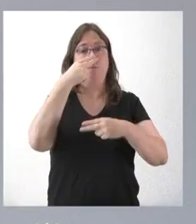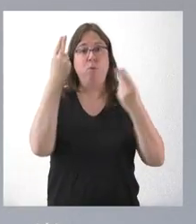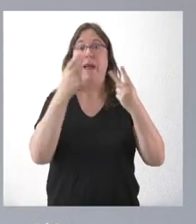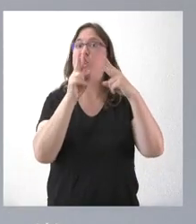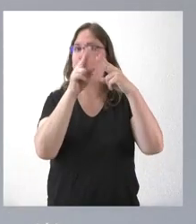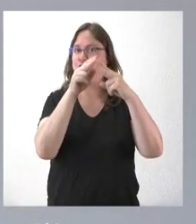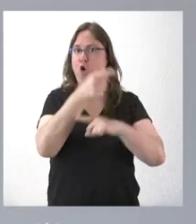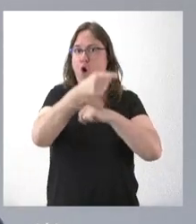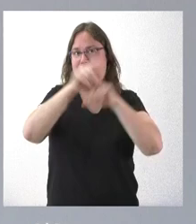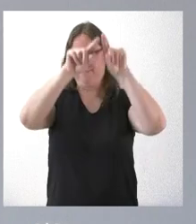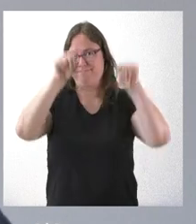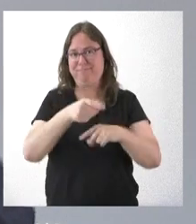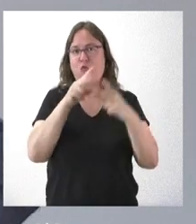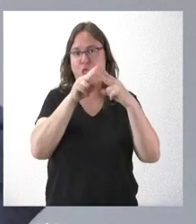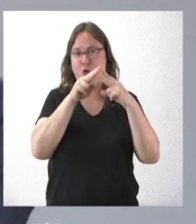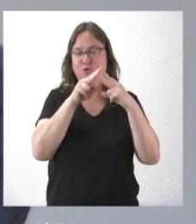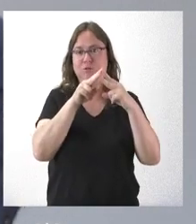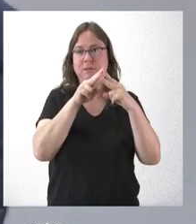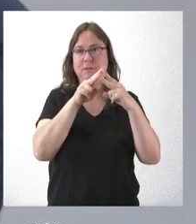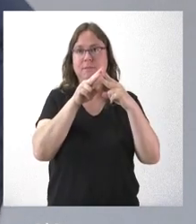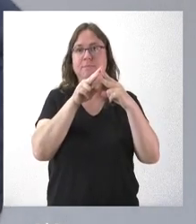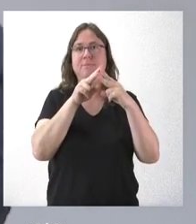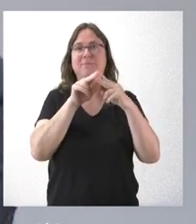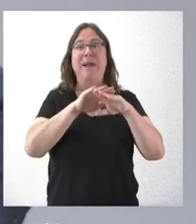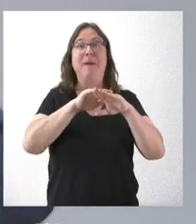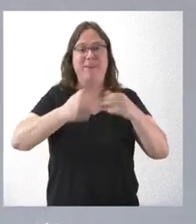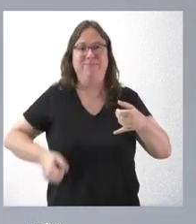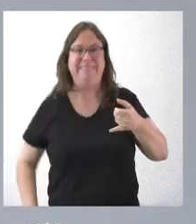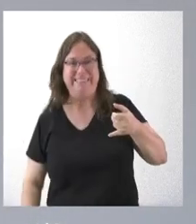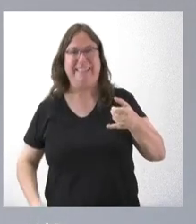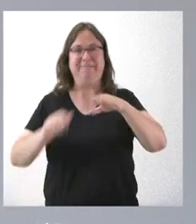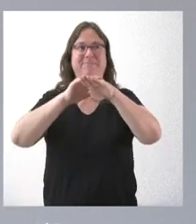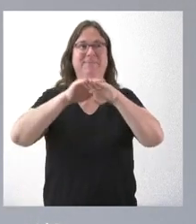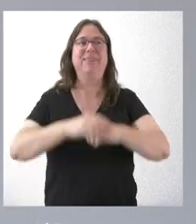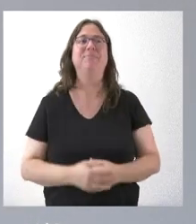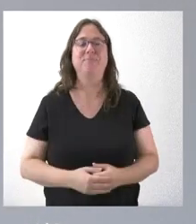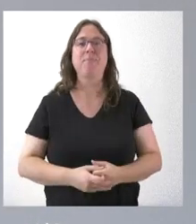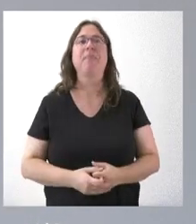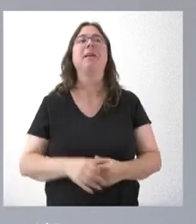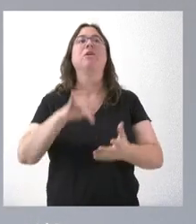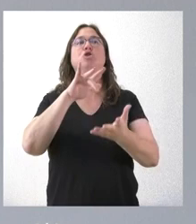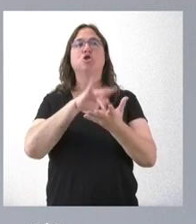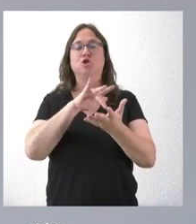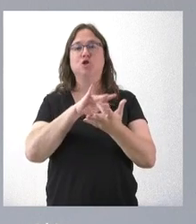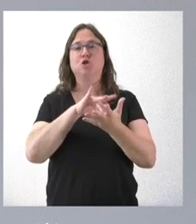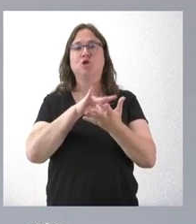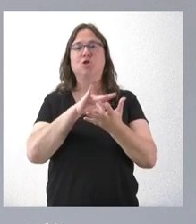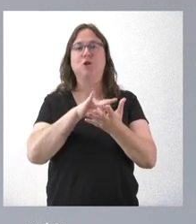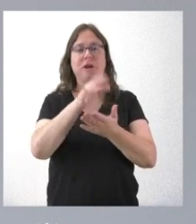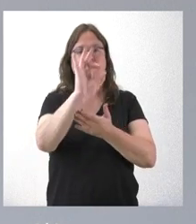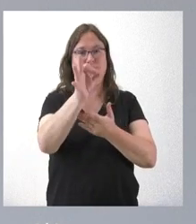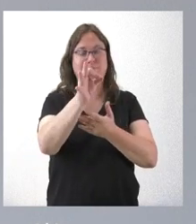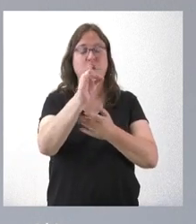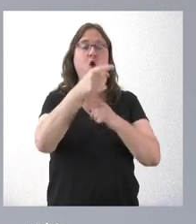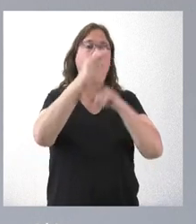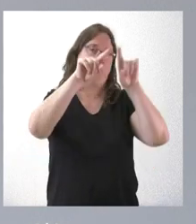sino dos órdenes. Una es la… Se mueve el asiento. Una, efectivamente, una